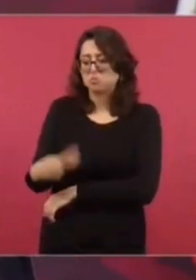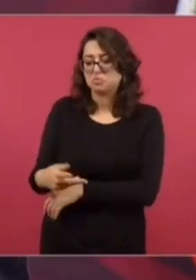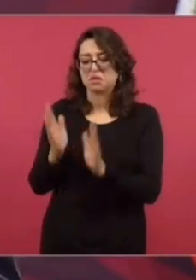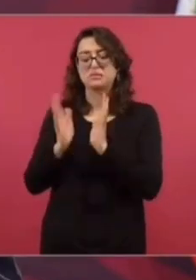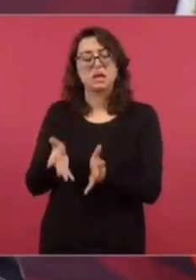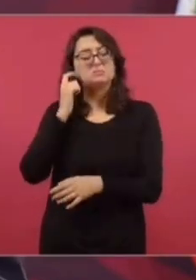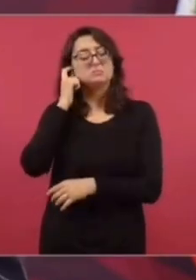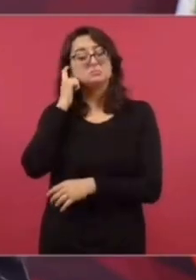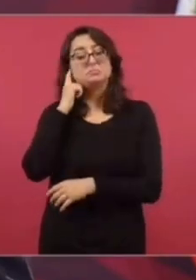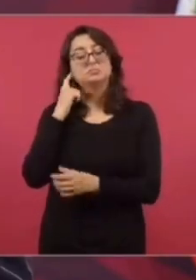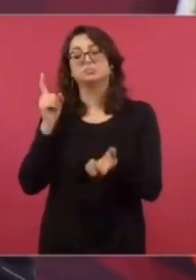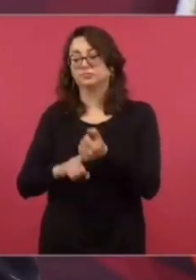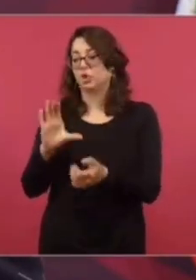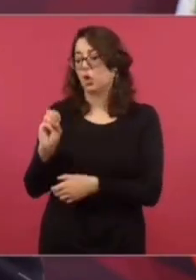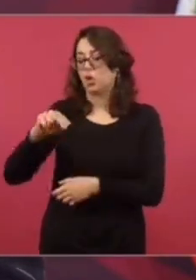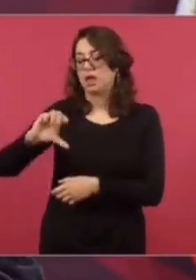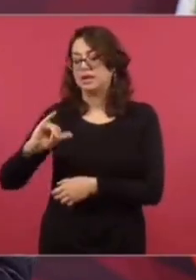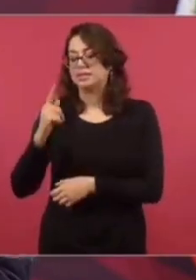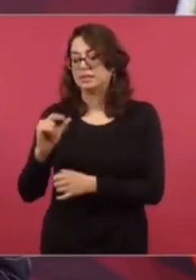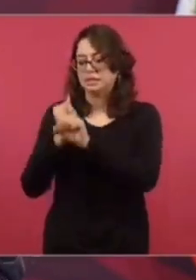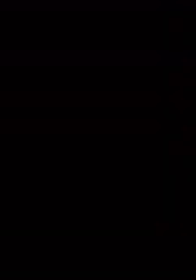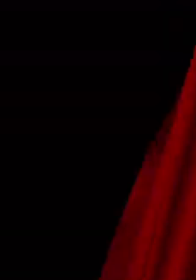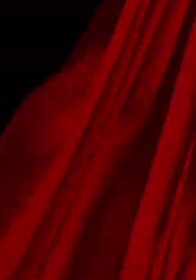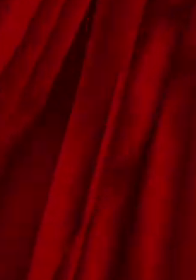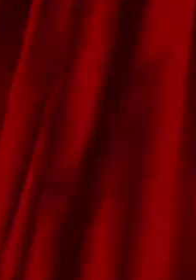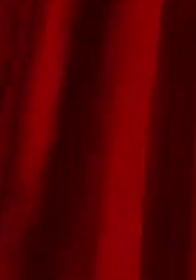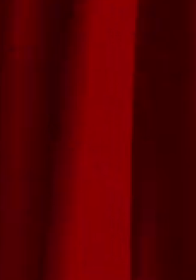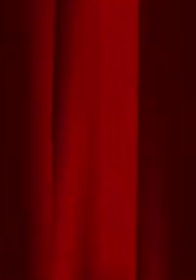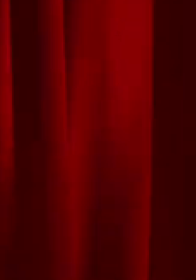Y está hecha por investigadores del más alto nivel.